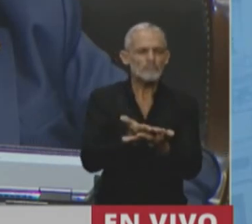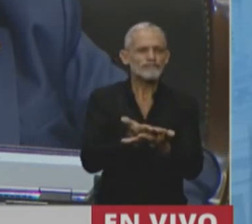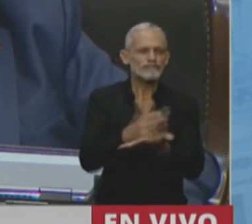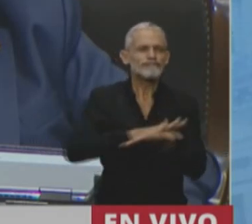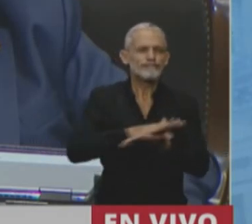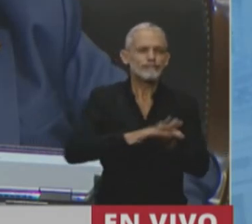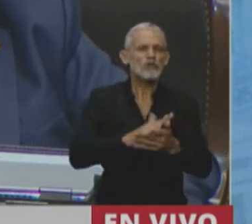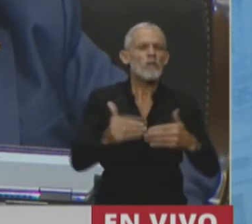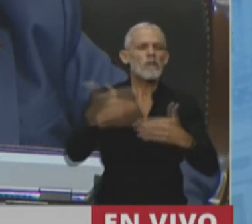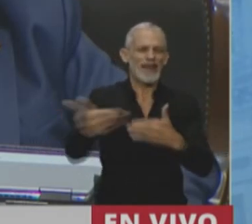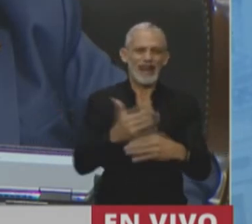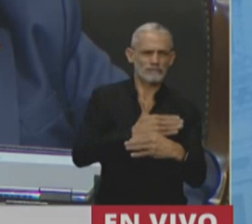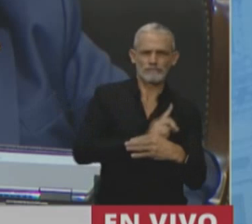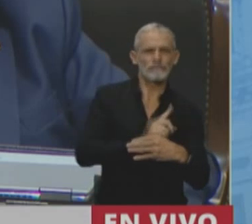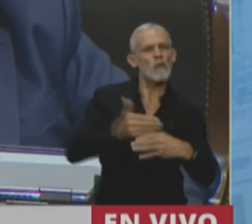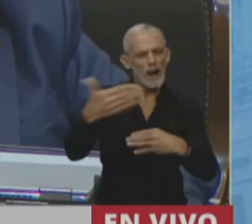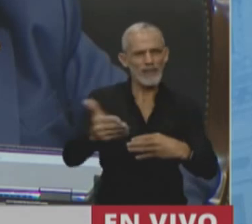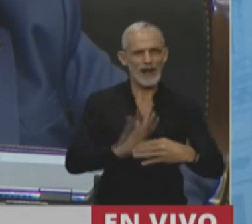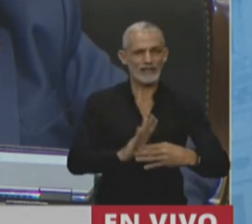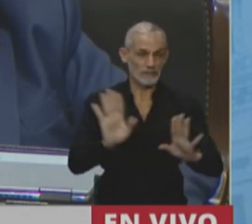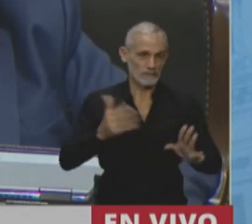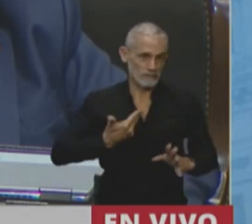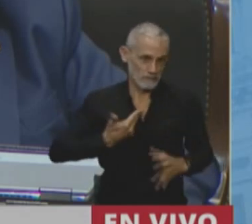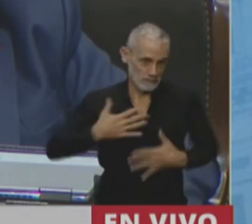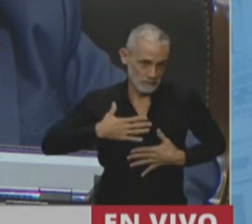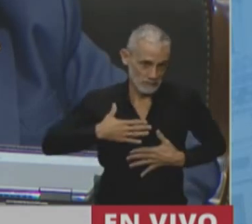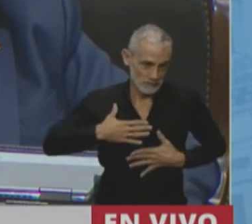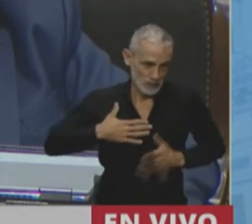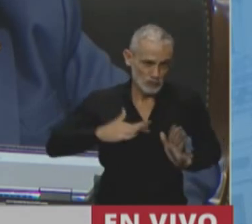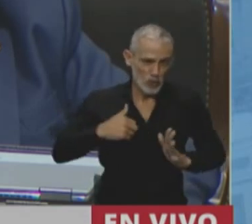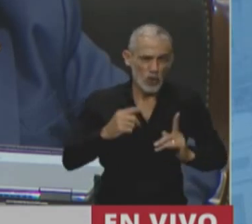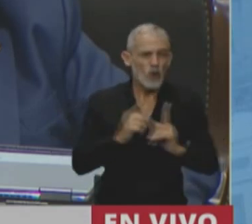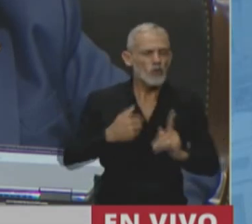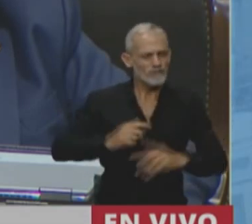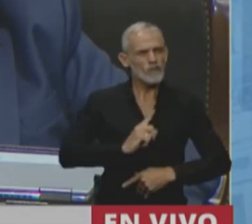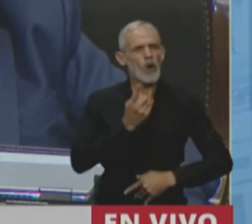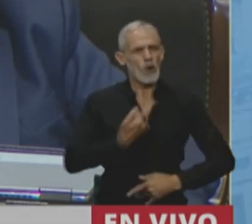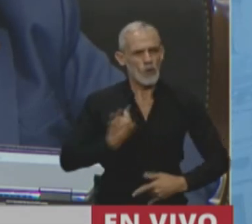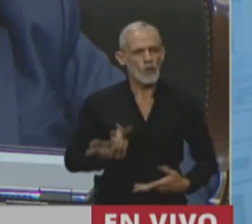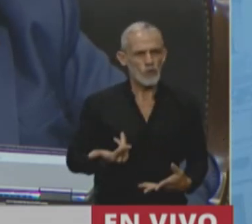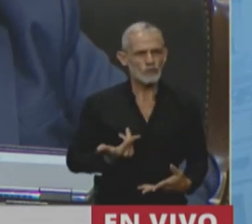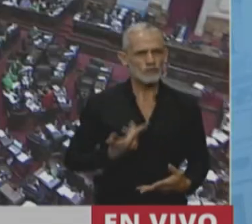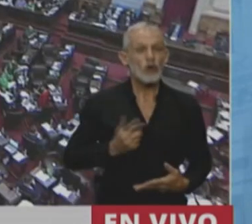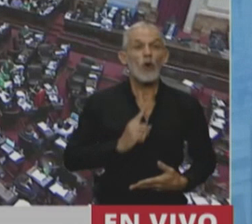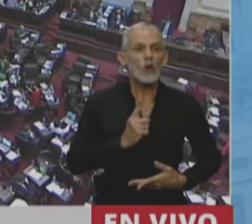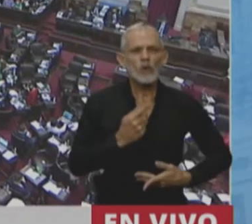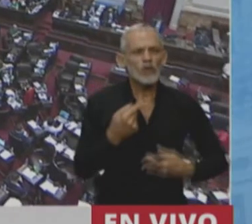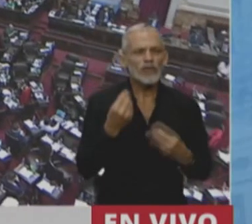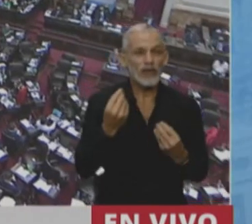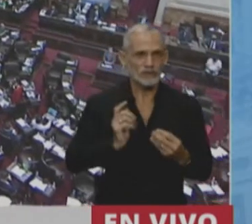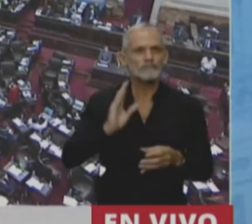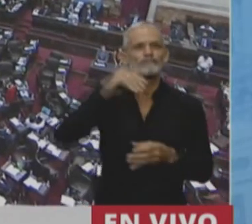respuesta para adelante. Por eso, señor presidente, por mi parte, la verdad el orgullo de poder